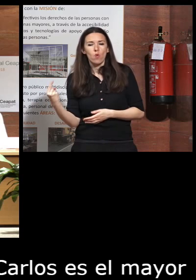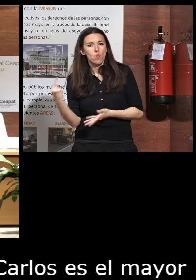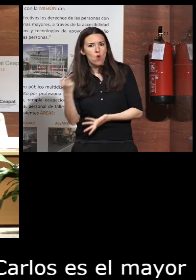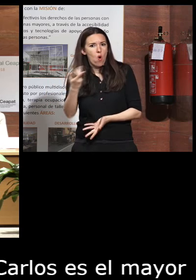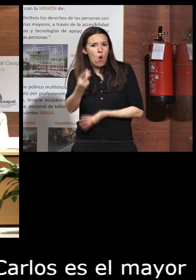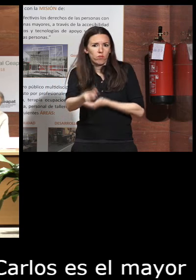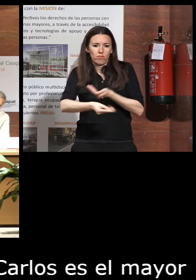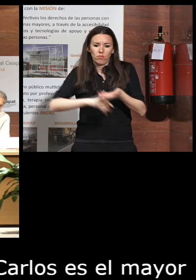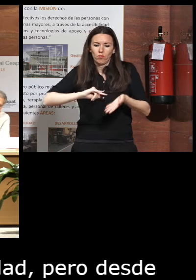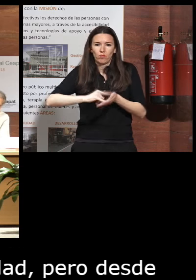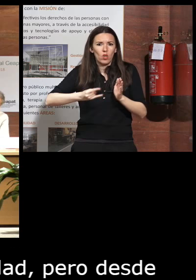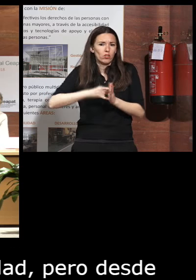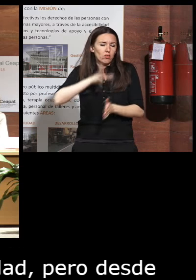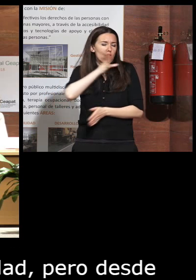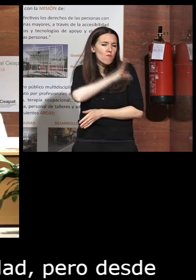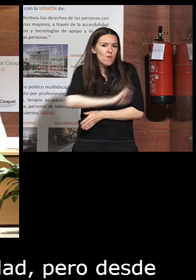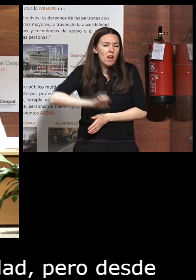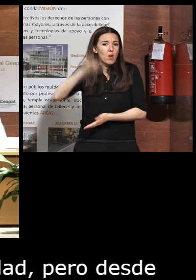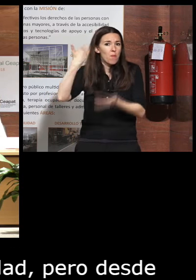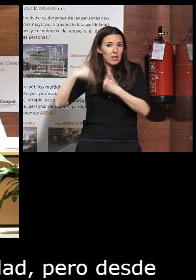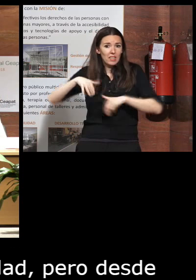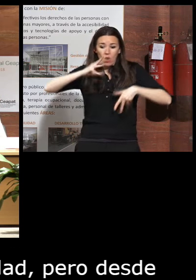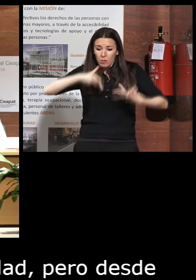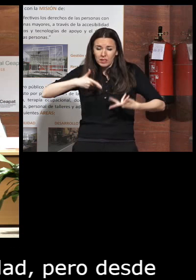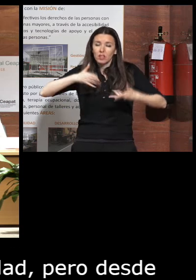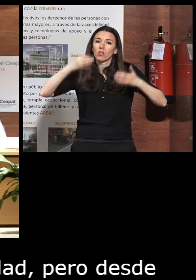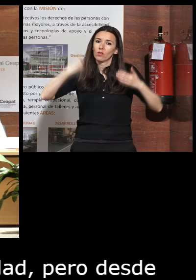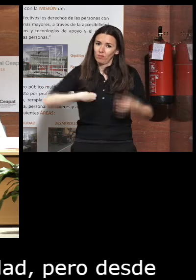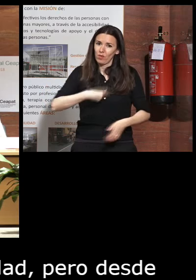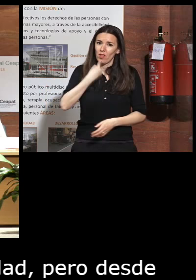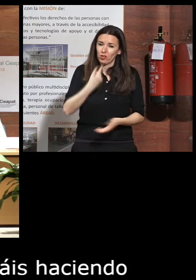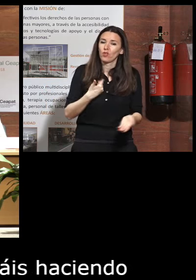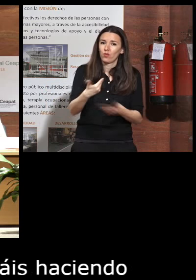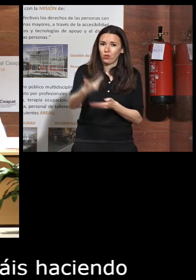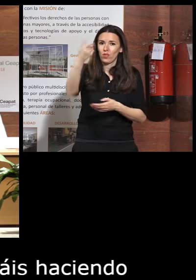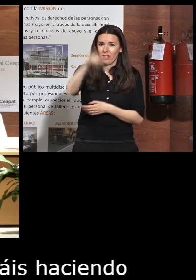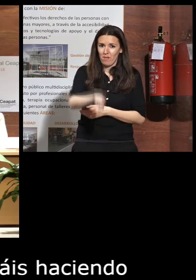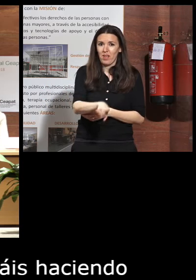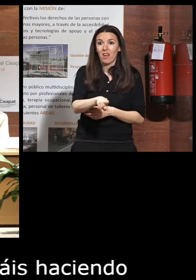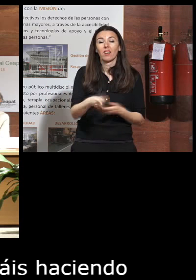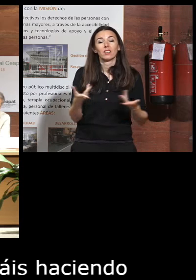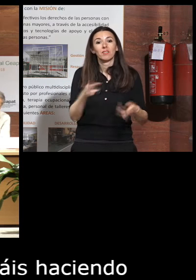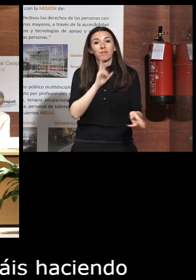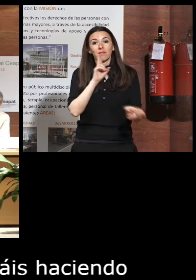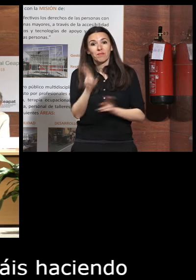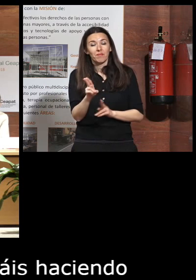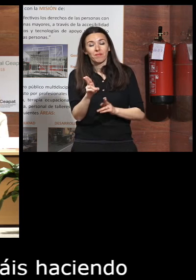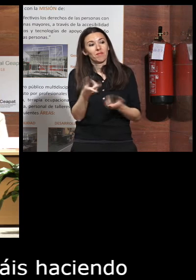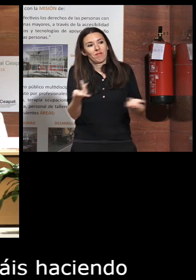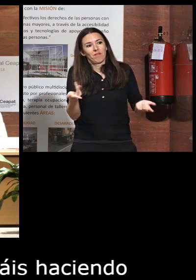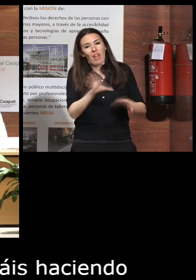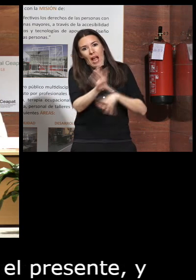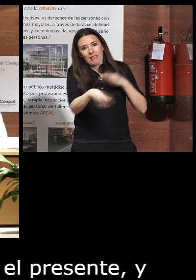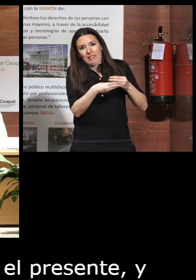proyectos estupendos en el pasado en el presente y como bien has dicho en el futuro y por contestar o por